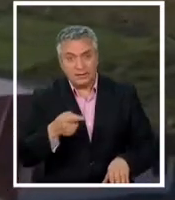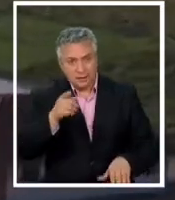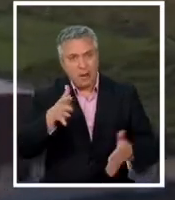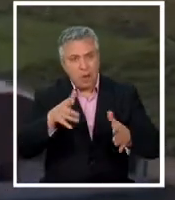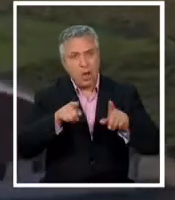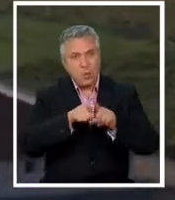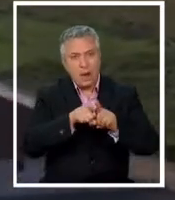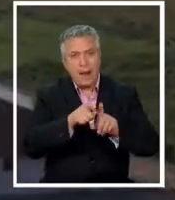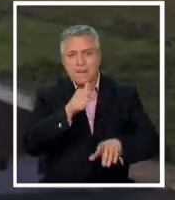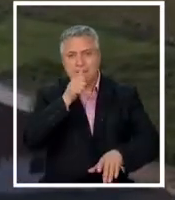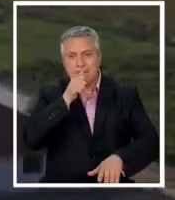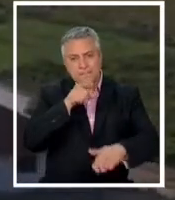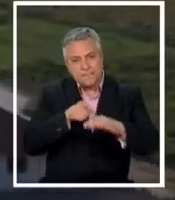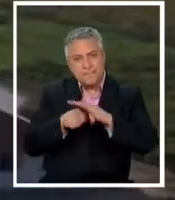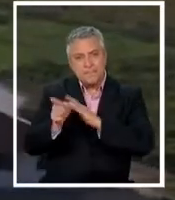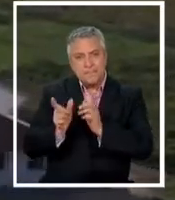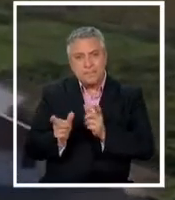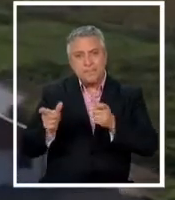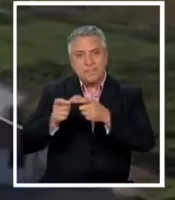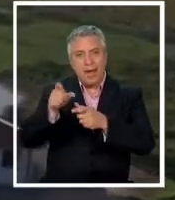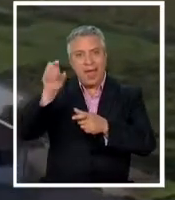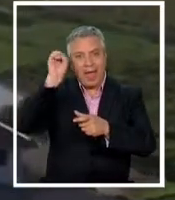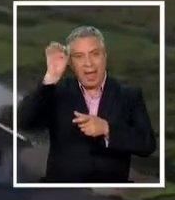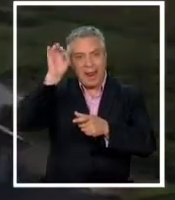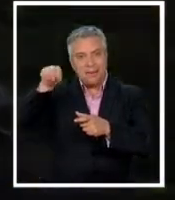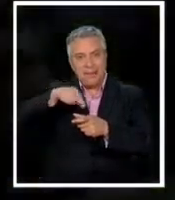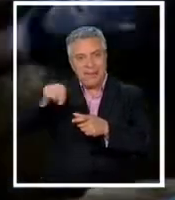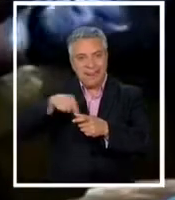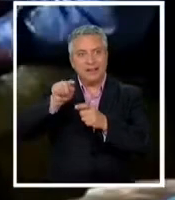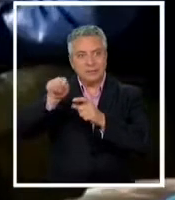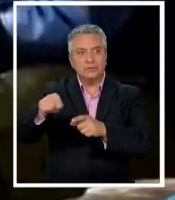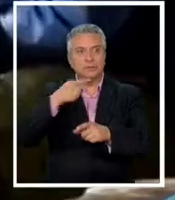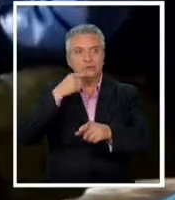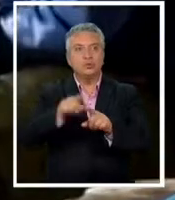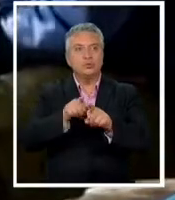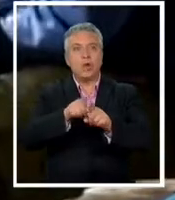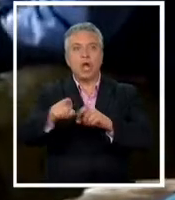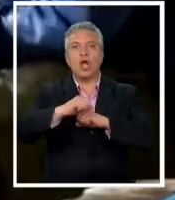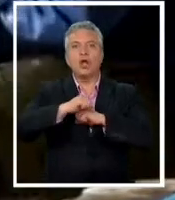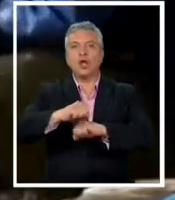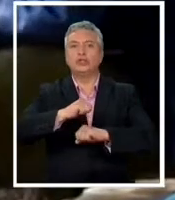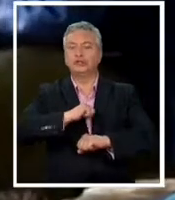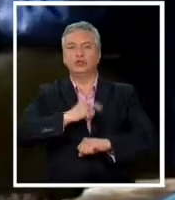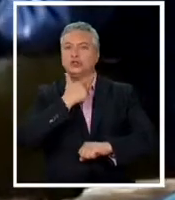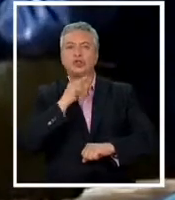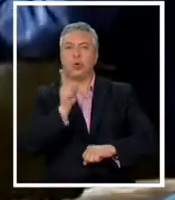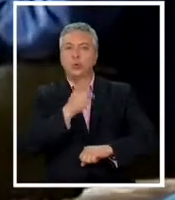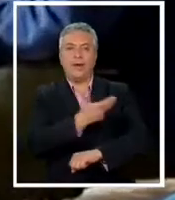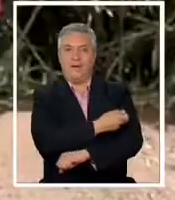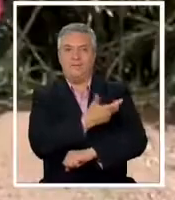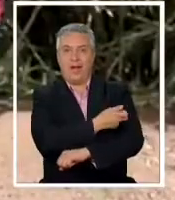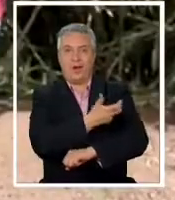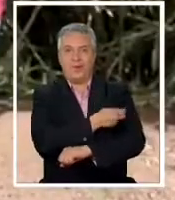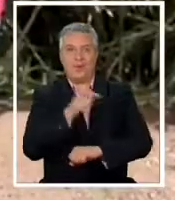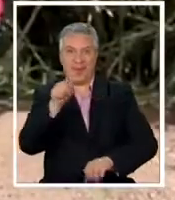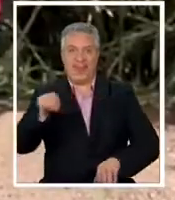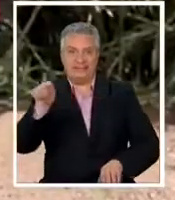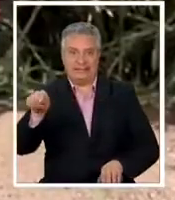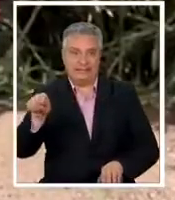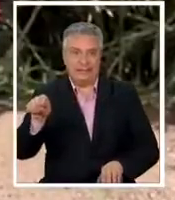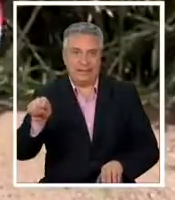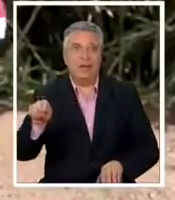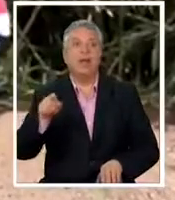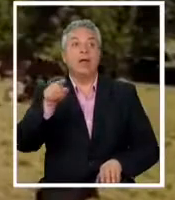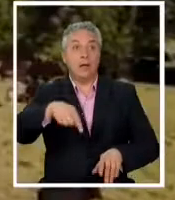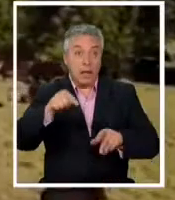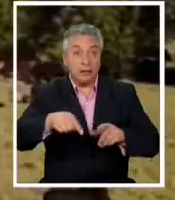estar ocultas en una pequeña comunidad germana que destaca por ser antivacunas en la región de casapá una teoría